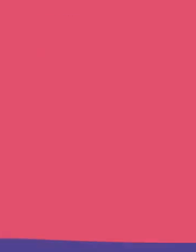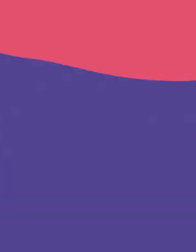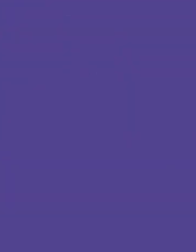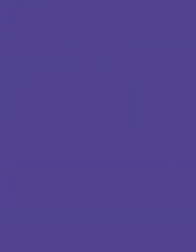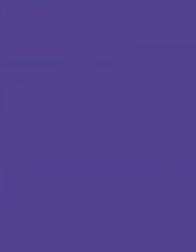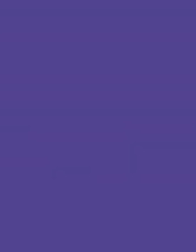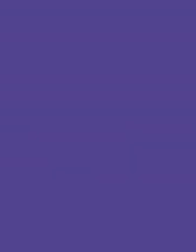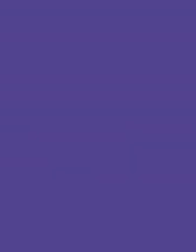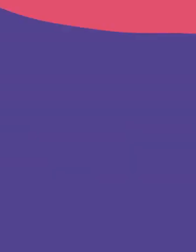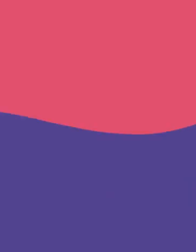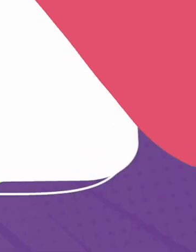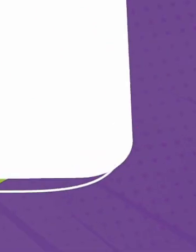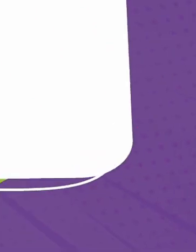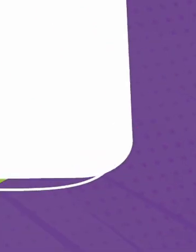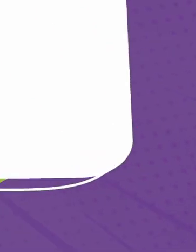Tele.